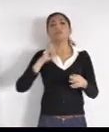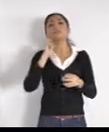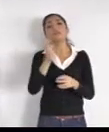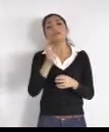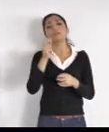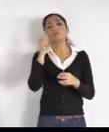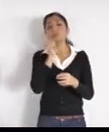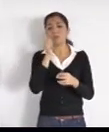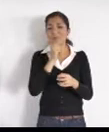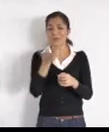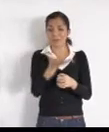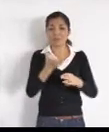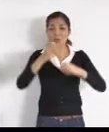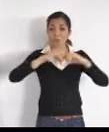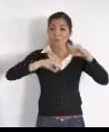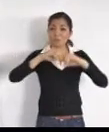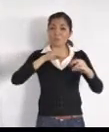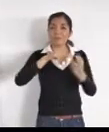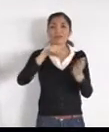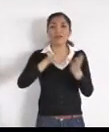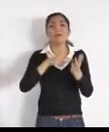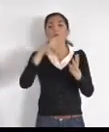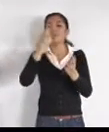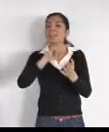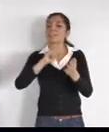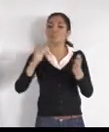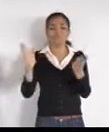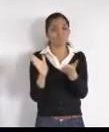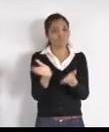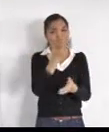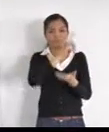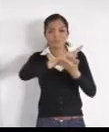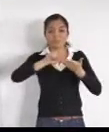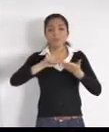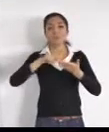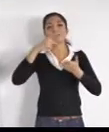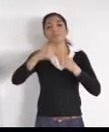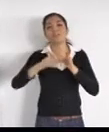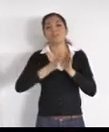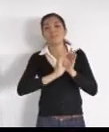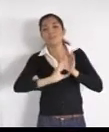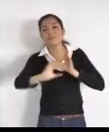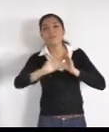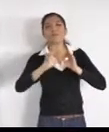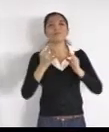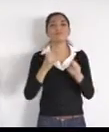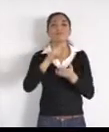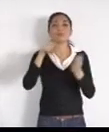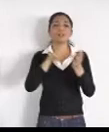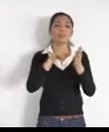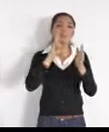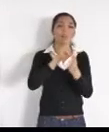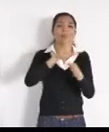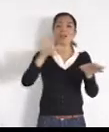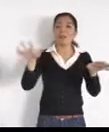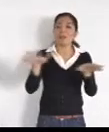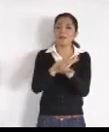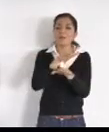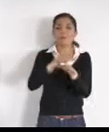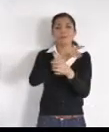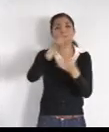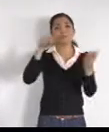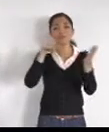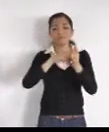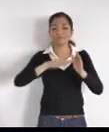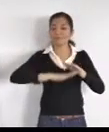sanitario como pluvial, las tomas domiciliarias, el cambio de la carpeta asfáltica, las banquetas. Seguimos en nuestra agenda